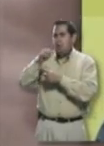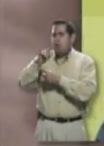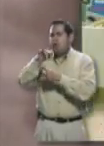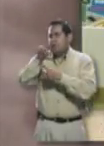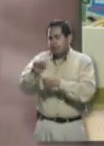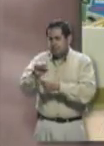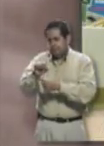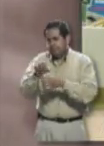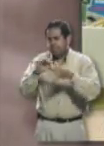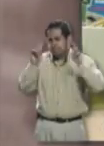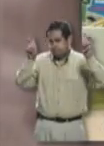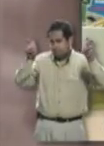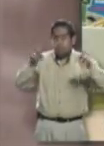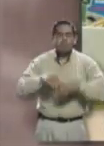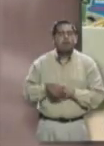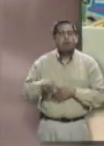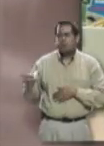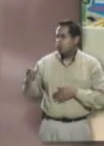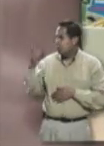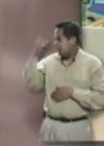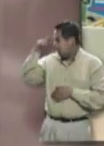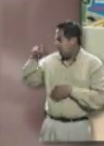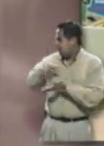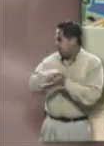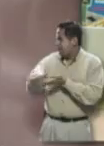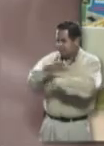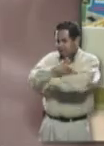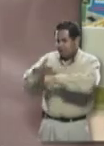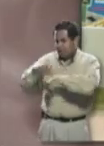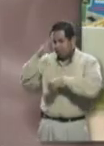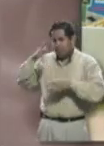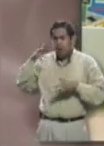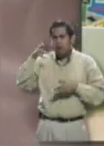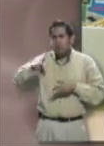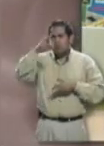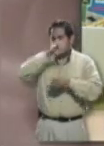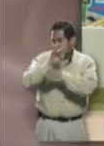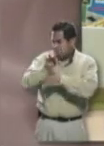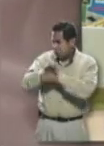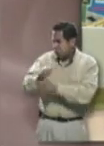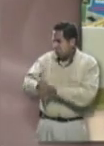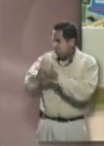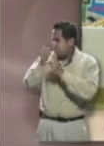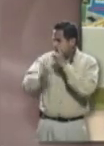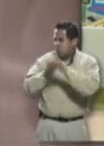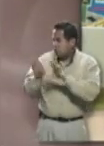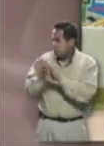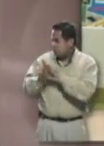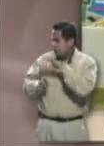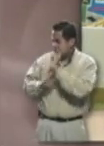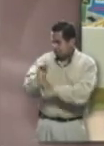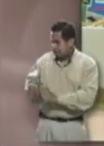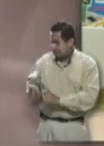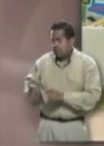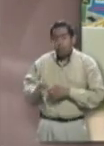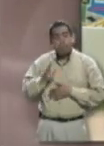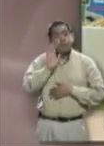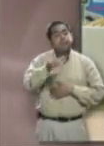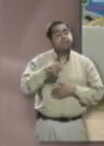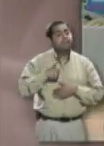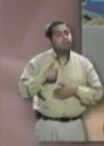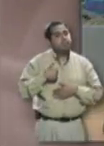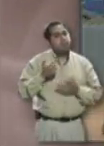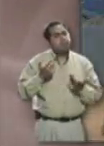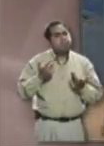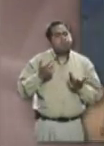Nos gustaría saber, Pedro, también, ¿qué facilidades tuviste de tu familia para dejarte en practicar deporte? Bueno, el